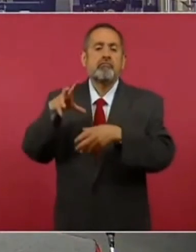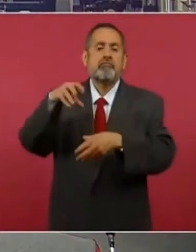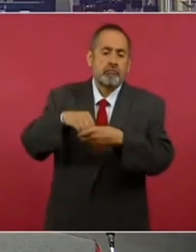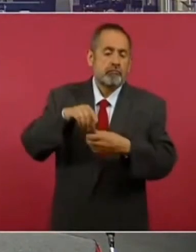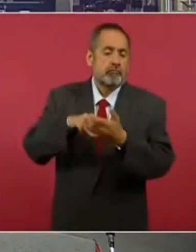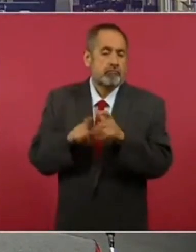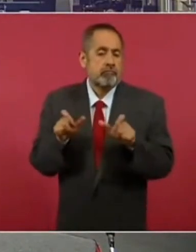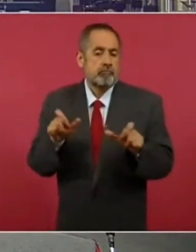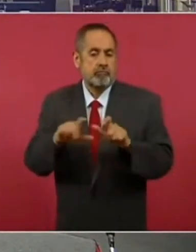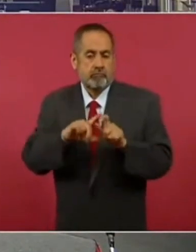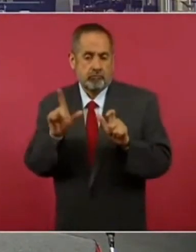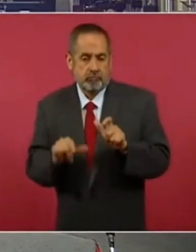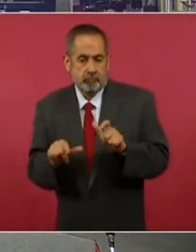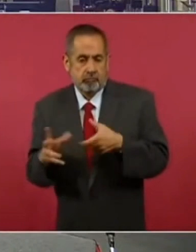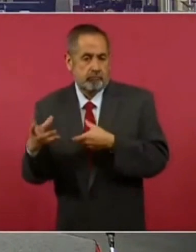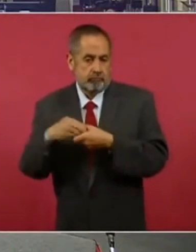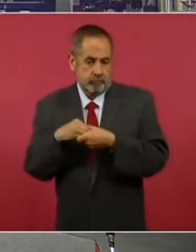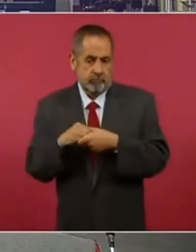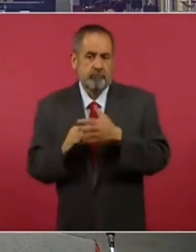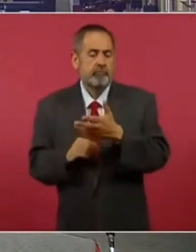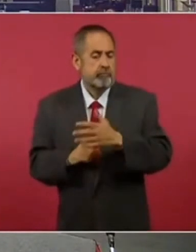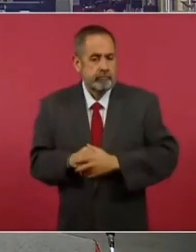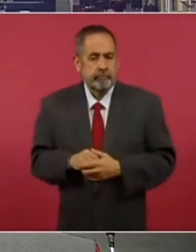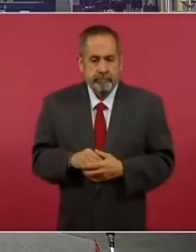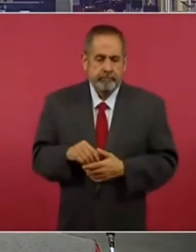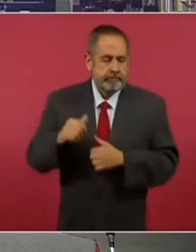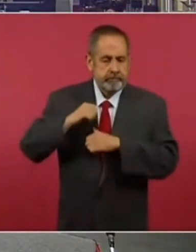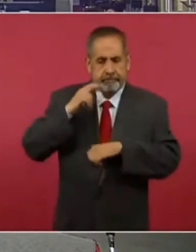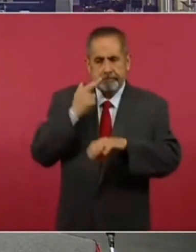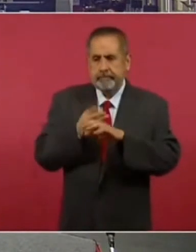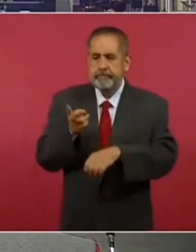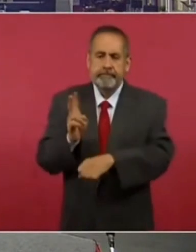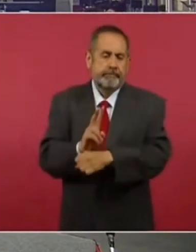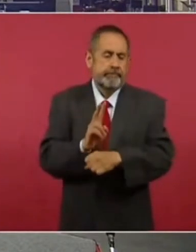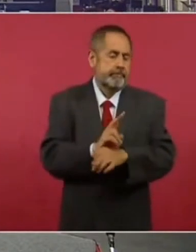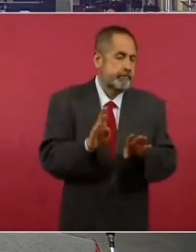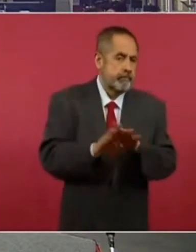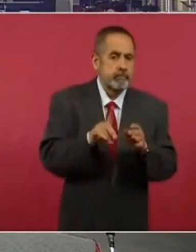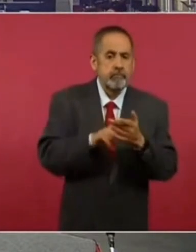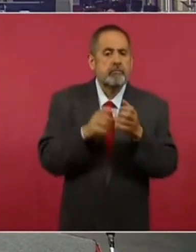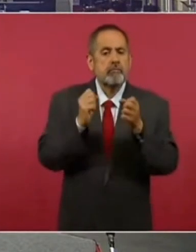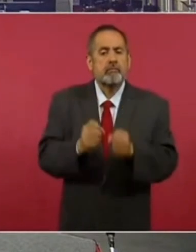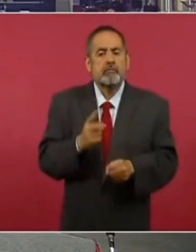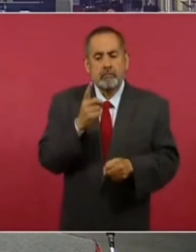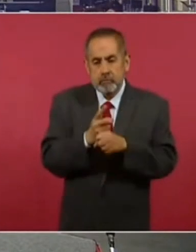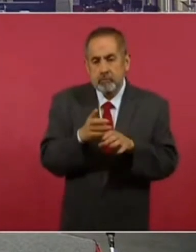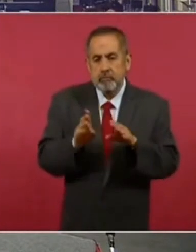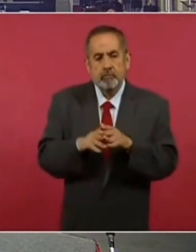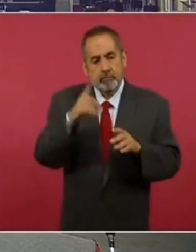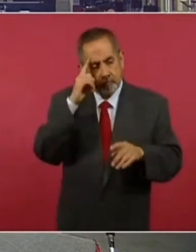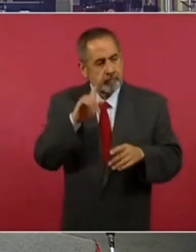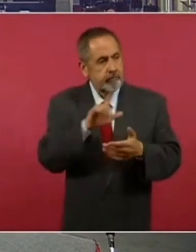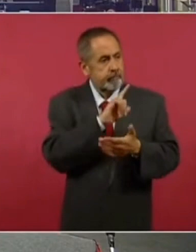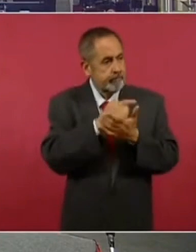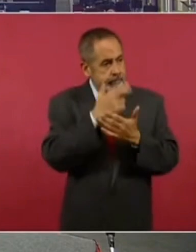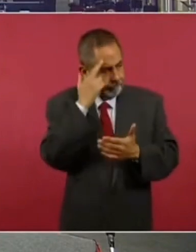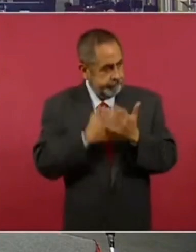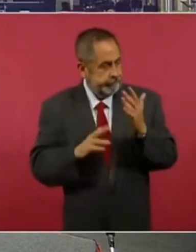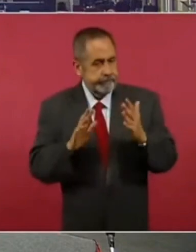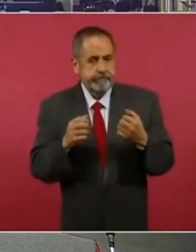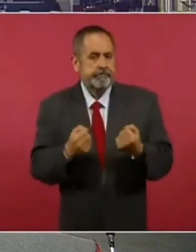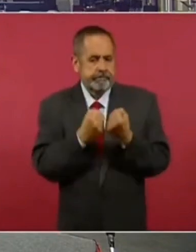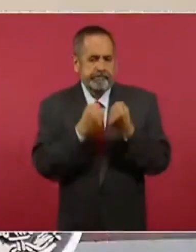que tiene evidentemente tareas fundamentales en el ámbito de la seguridad pública y el combate a la delincuencia,